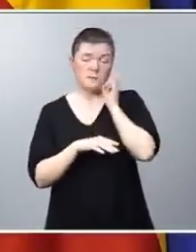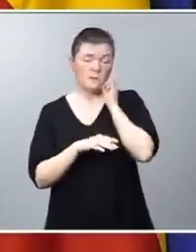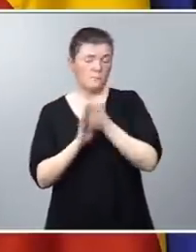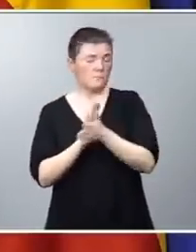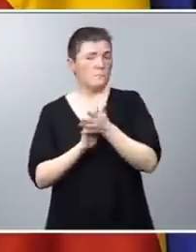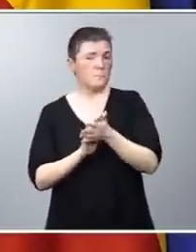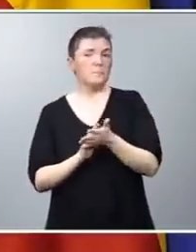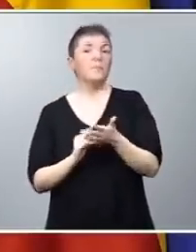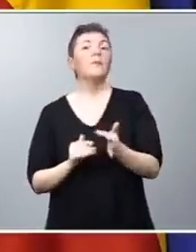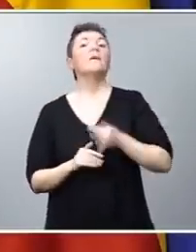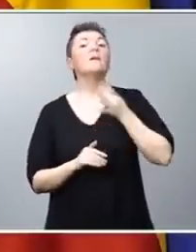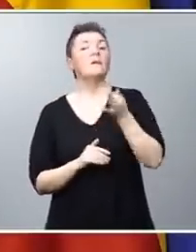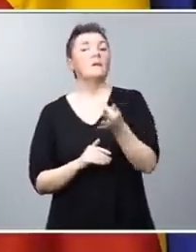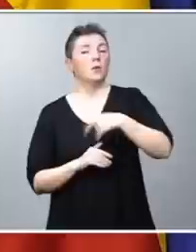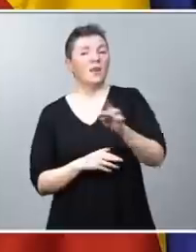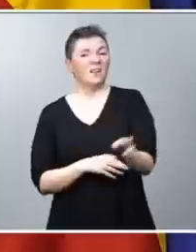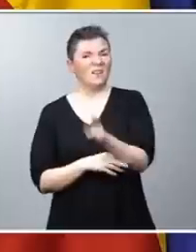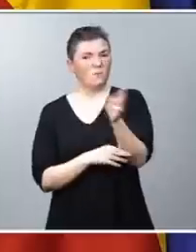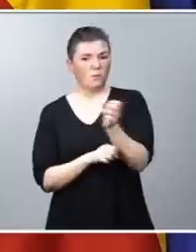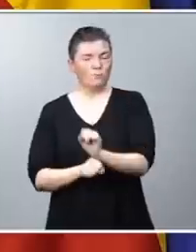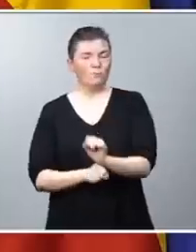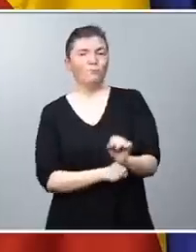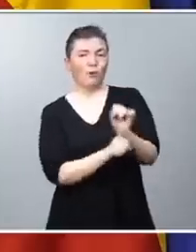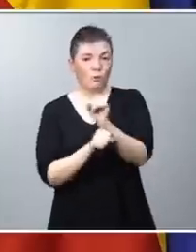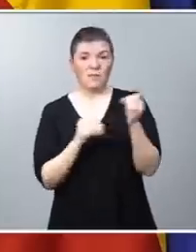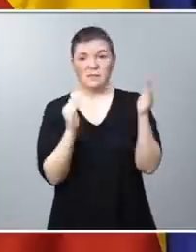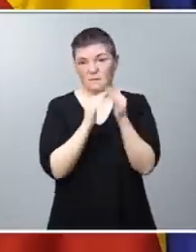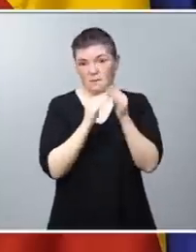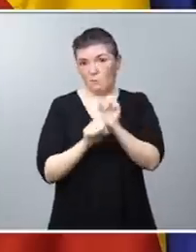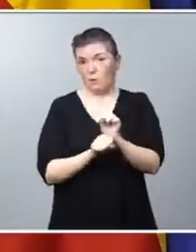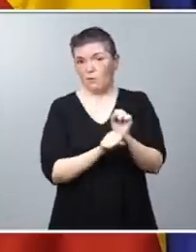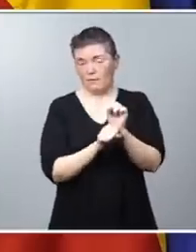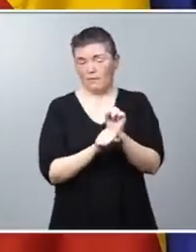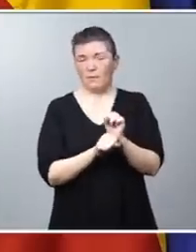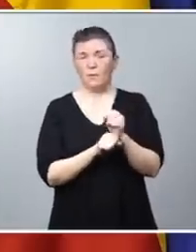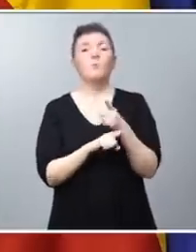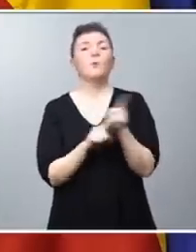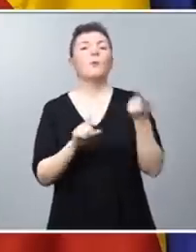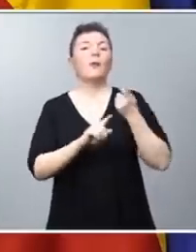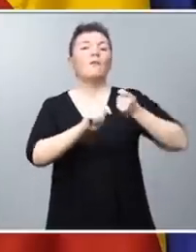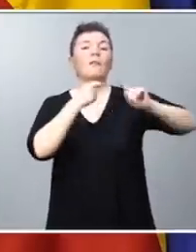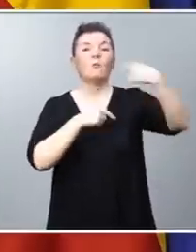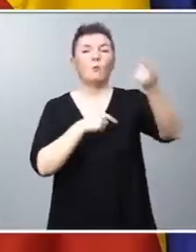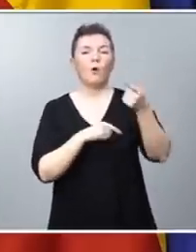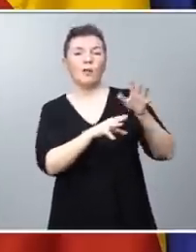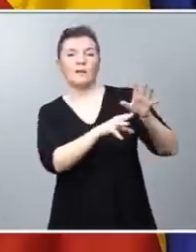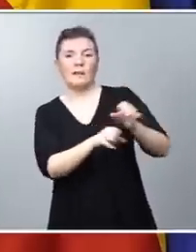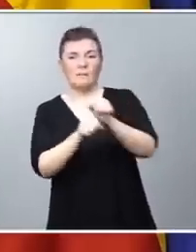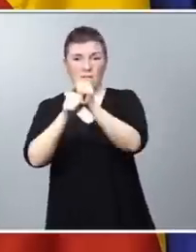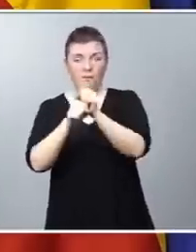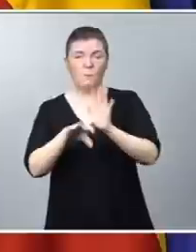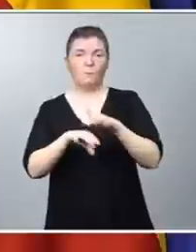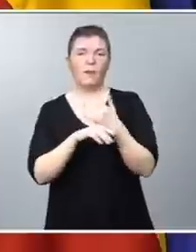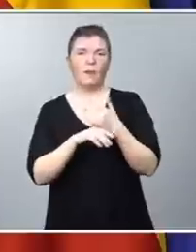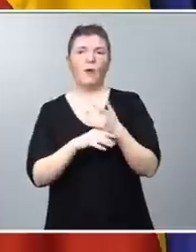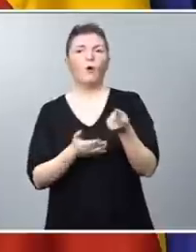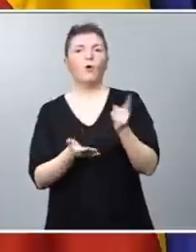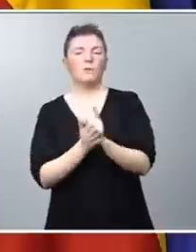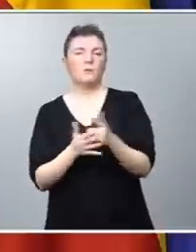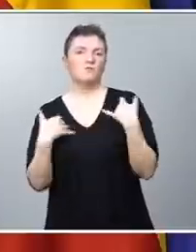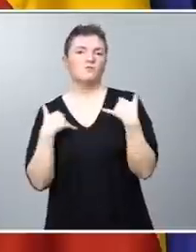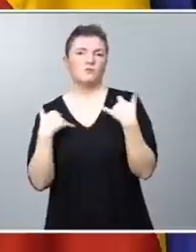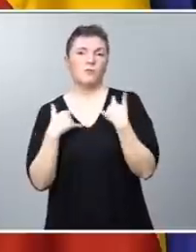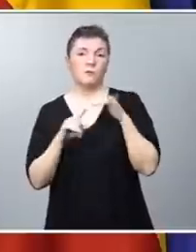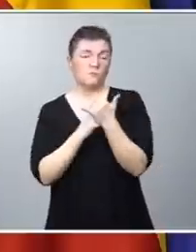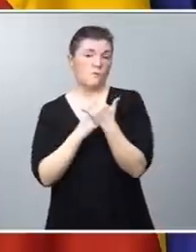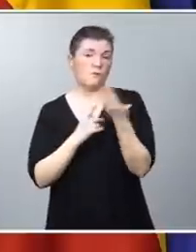además vamos a reforzar la protección de esa vivienda protegida, prohibiendo su venta, su enajenación, para no volver a sufrir situaciones que